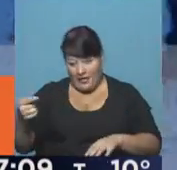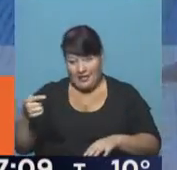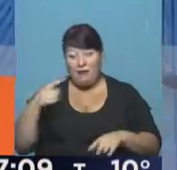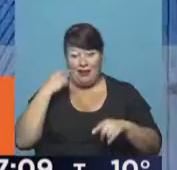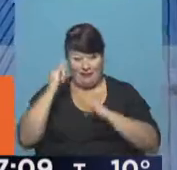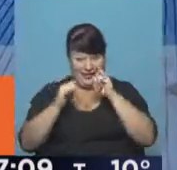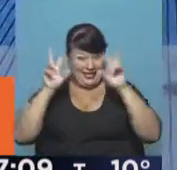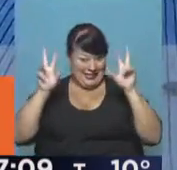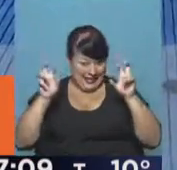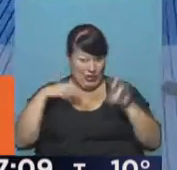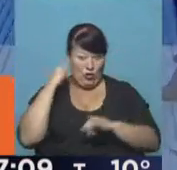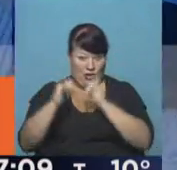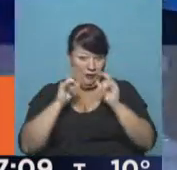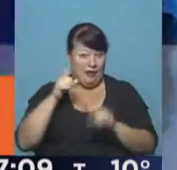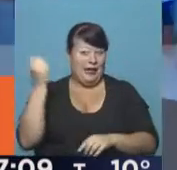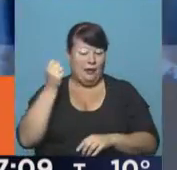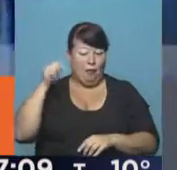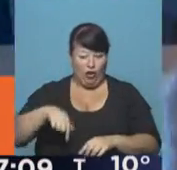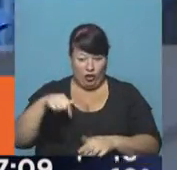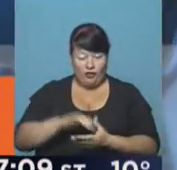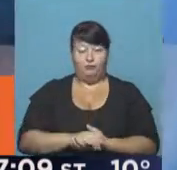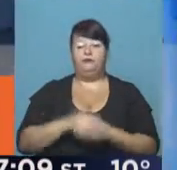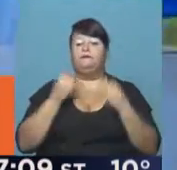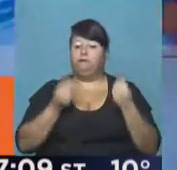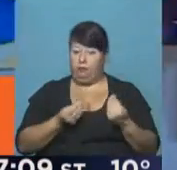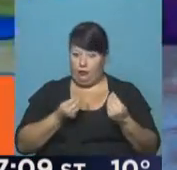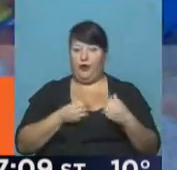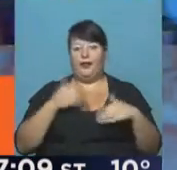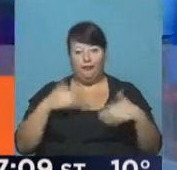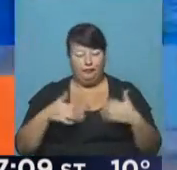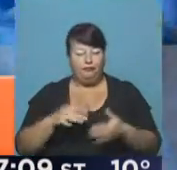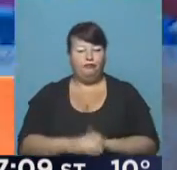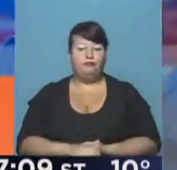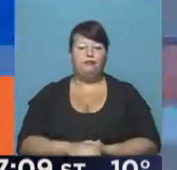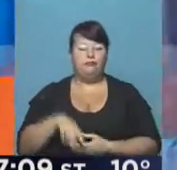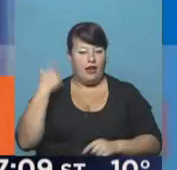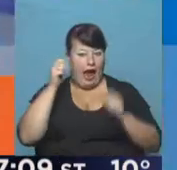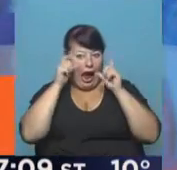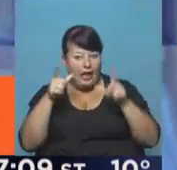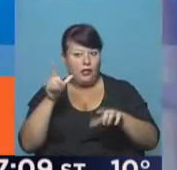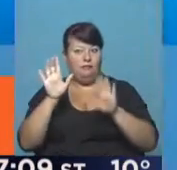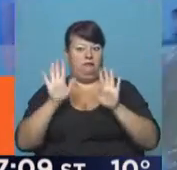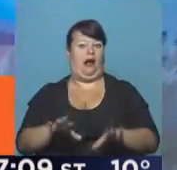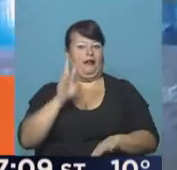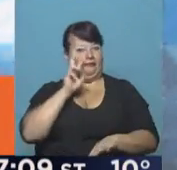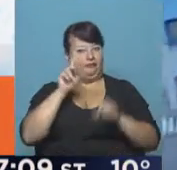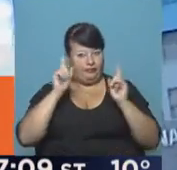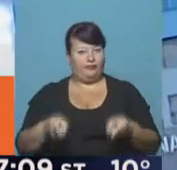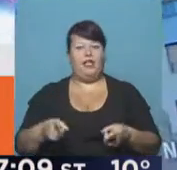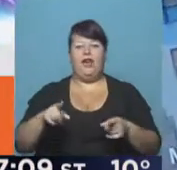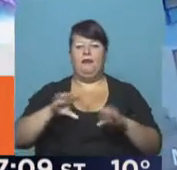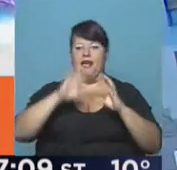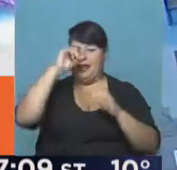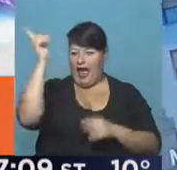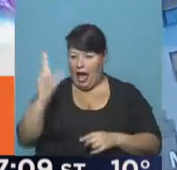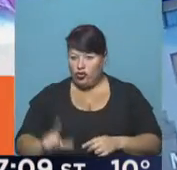en los títulos como uno de los principales títulos de la agenda porque ha causado la atención, la conmoción, por supuesto, también a nivel nacional